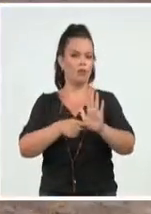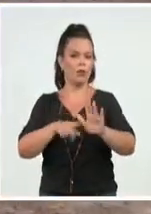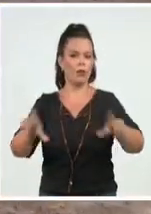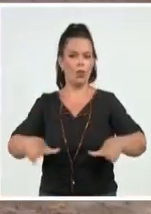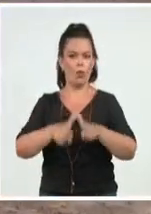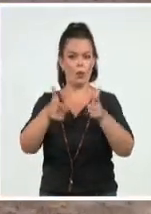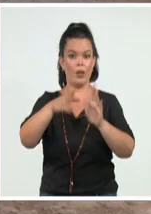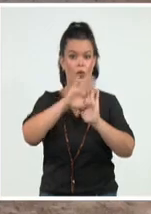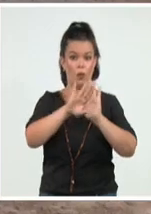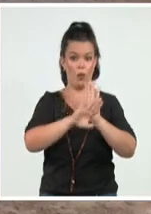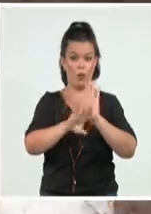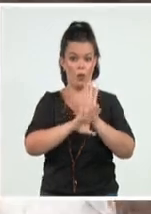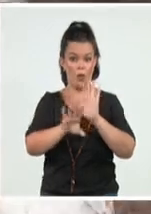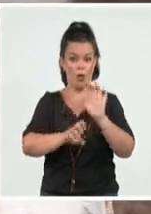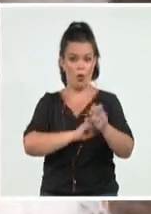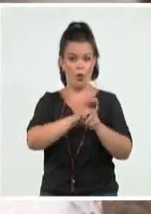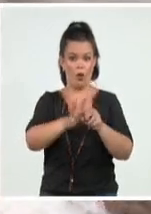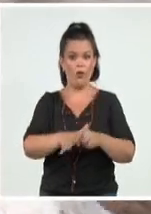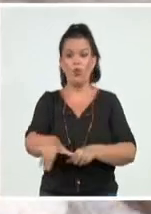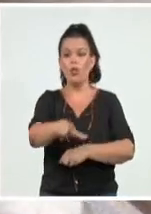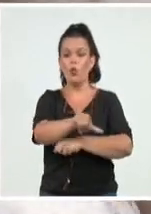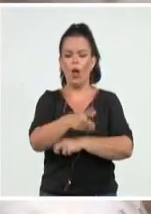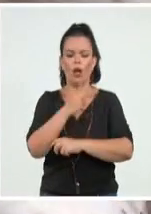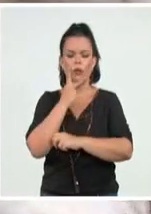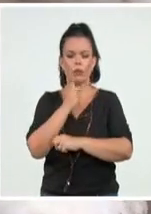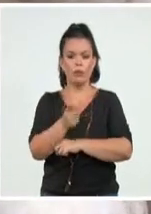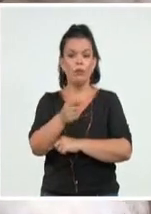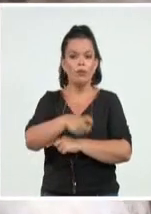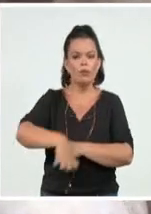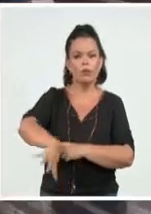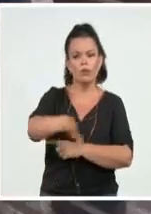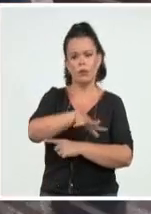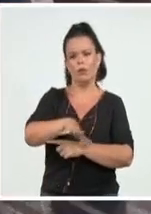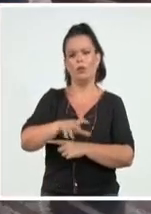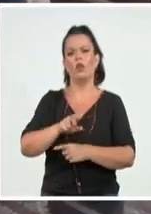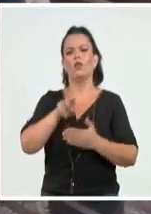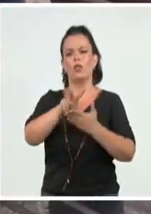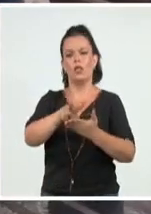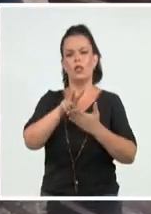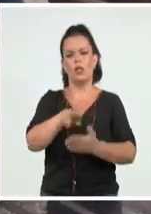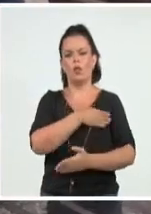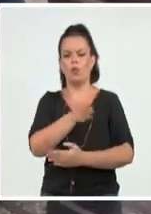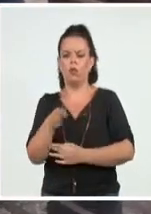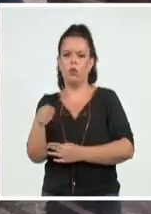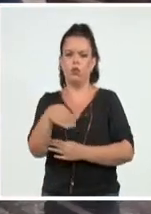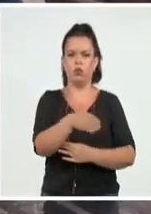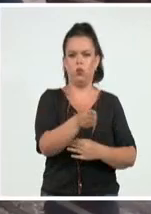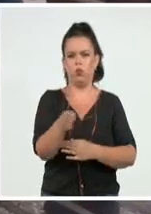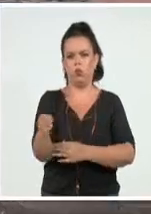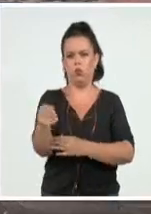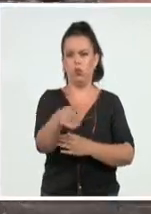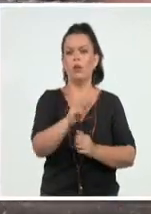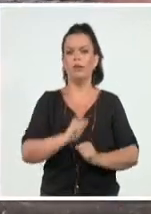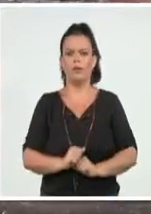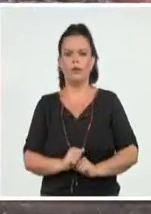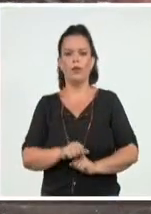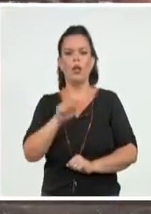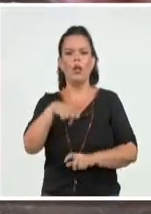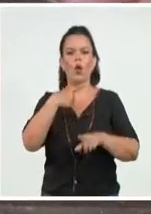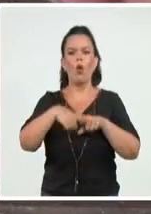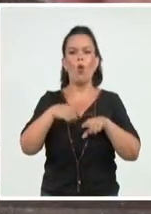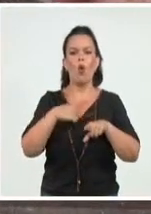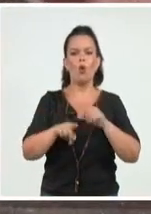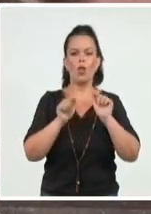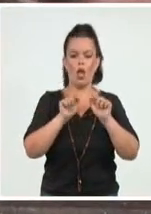-19 fue otro de los temas tratados en los escenarios recorridos. Del abastecimiento de productos del agro en los puntos